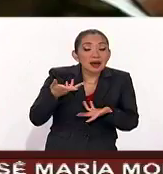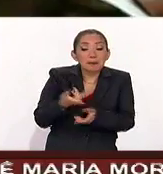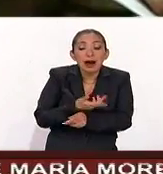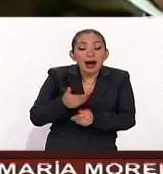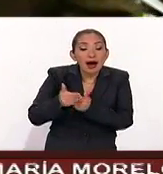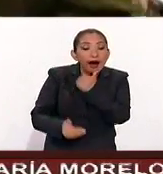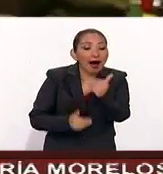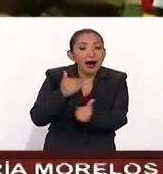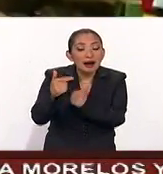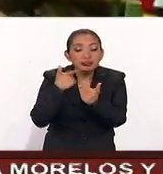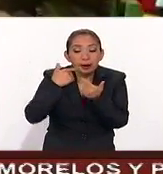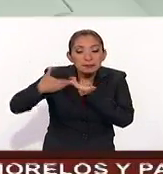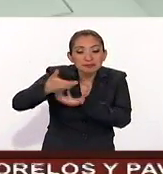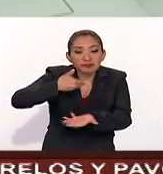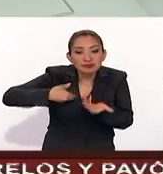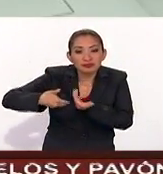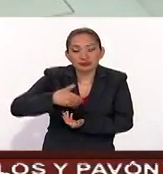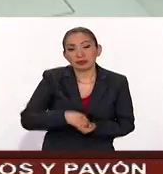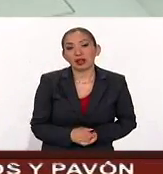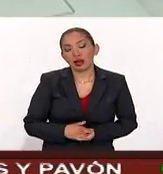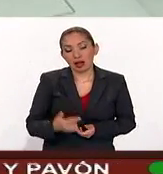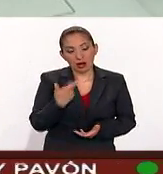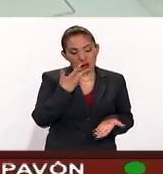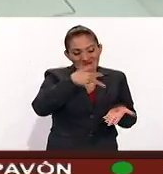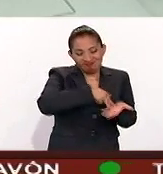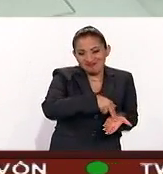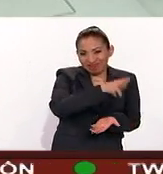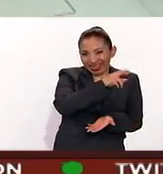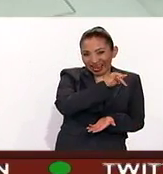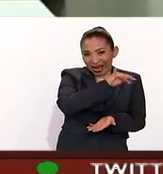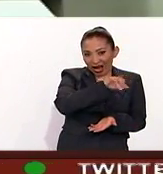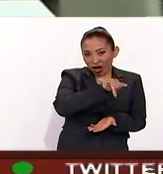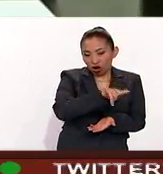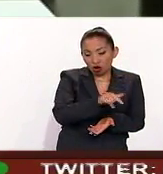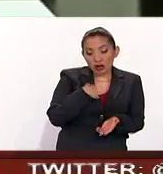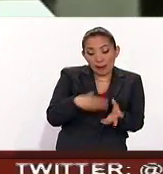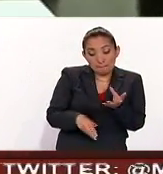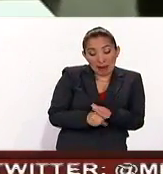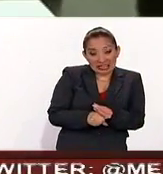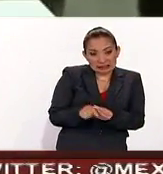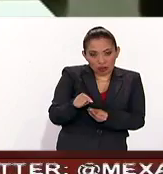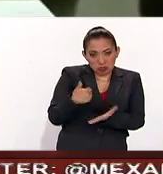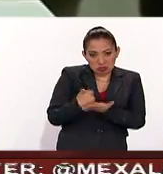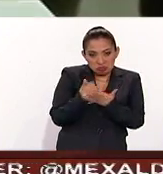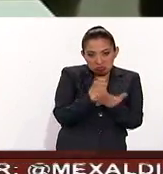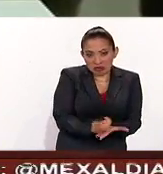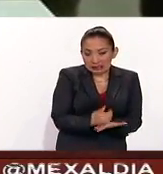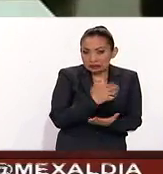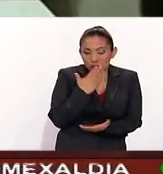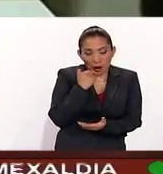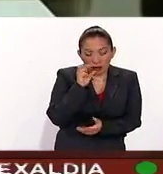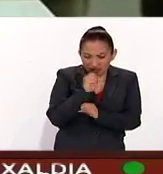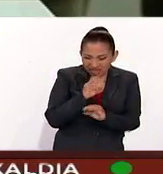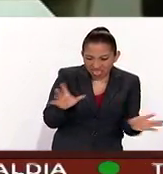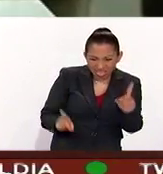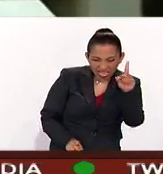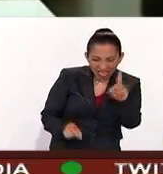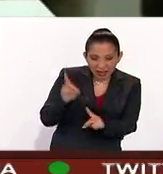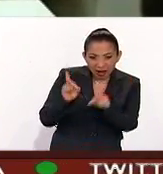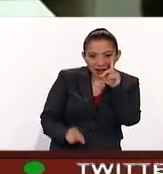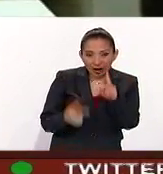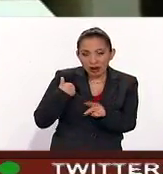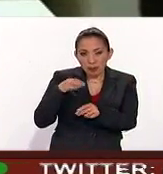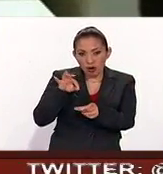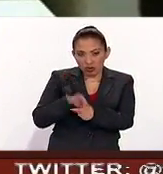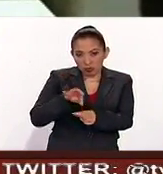que tomarán estas negociaciones. En la postura de Rajoy se suma un ingrediente adicional que no estaba claro el domingo de